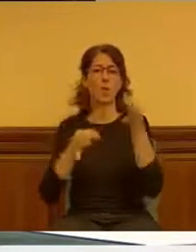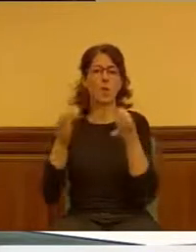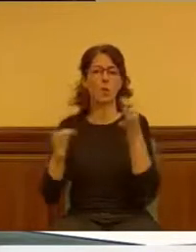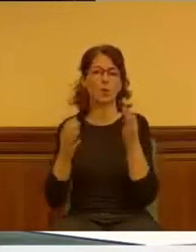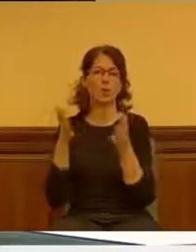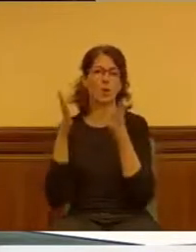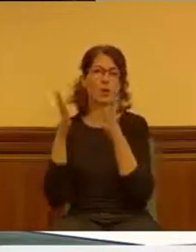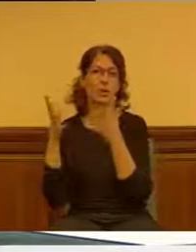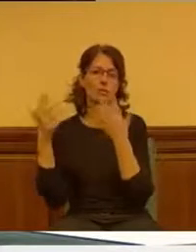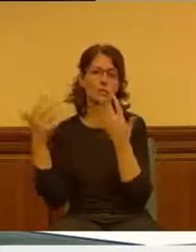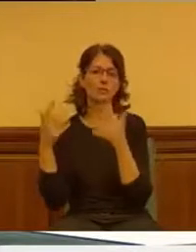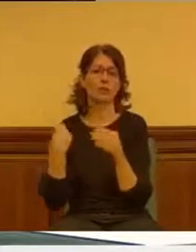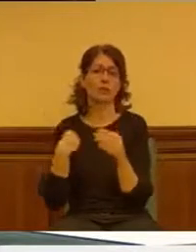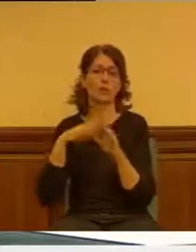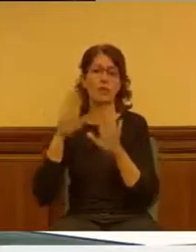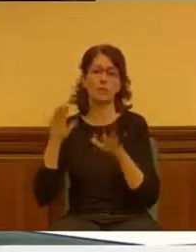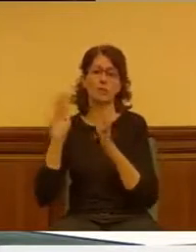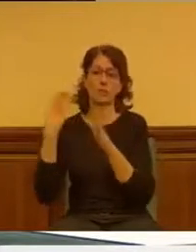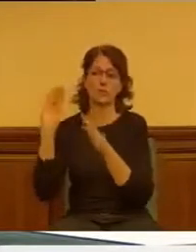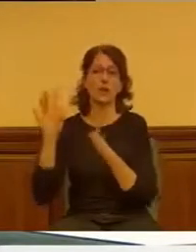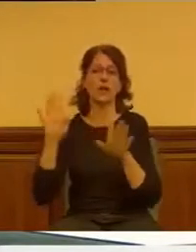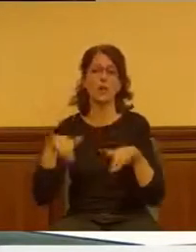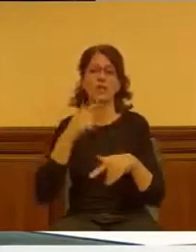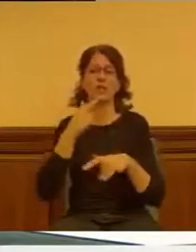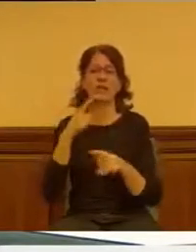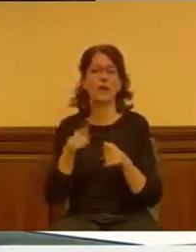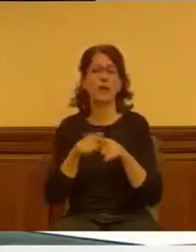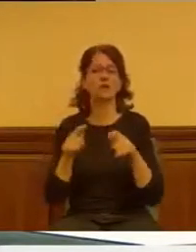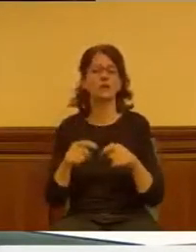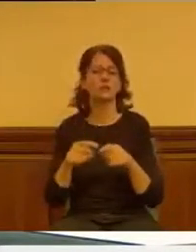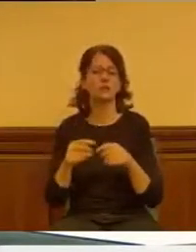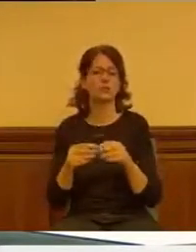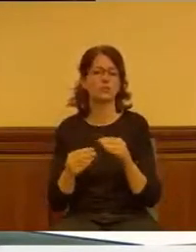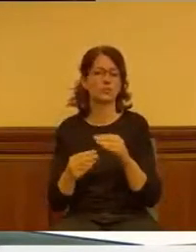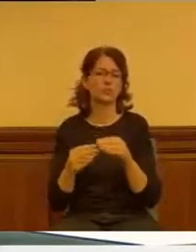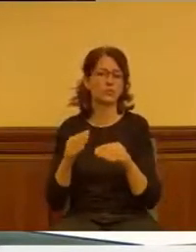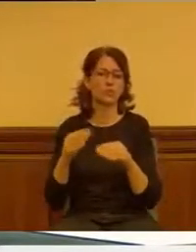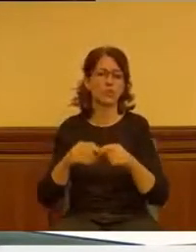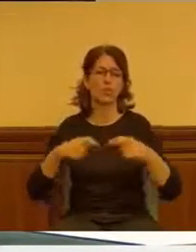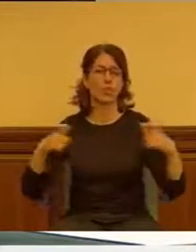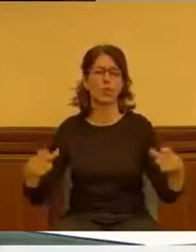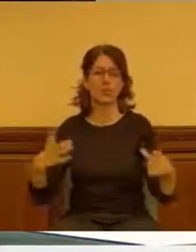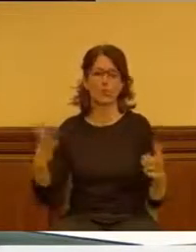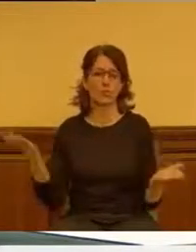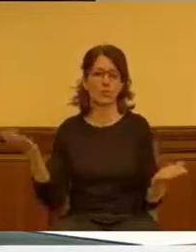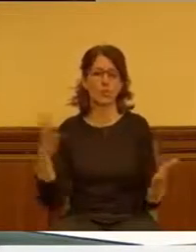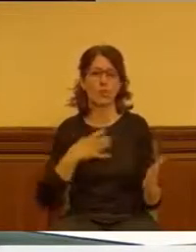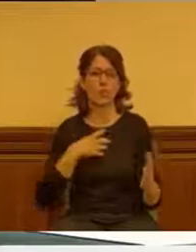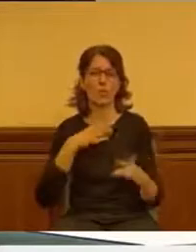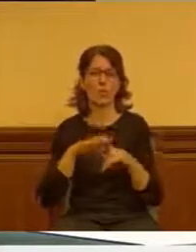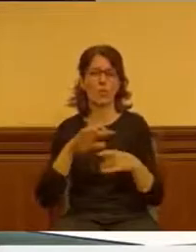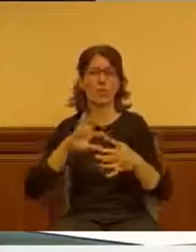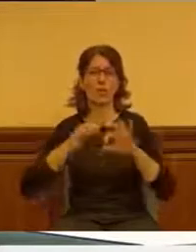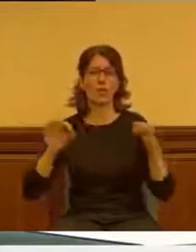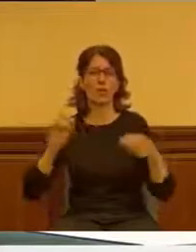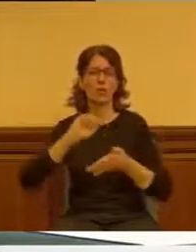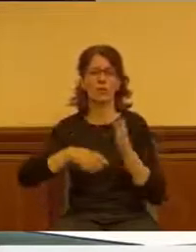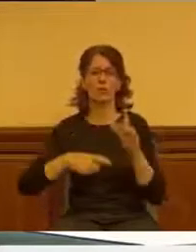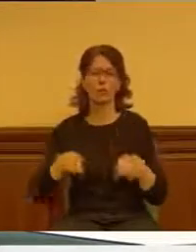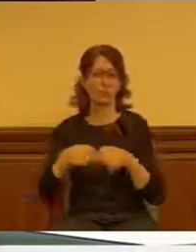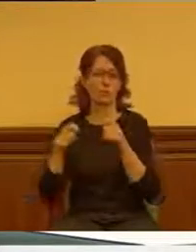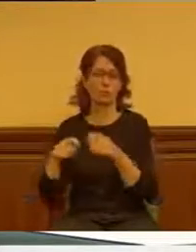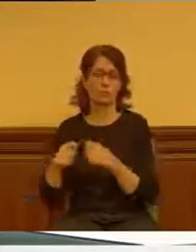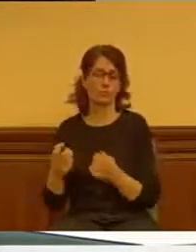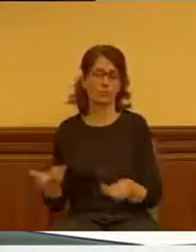estos determinan que no cabe la subrogación al haberse interrumpido la cadena de contratos, como ya he dicho. De todas formas,